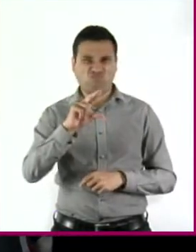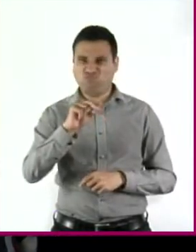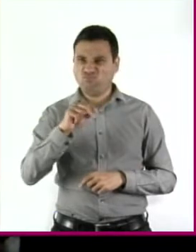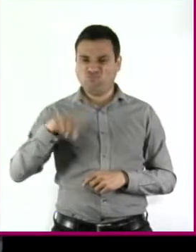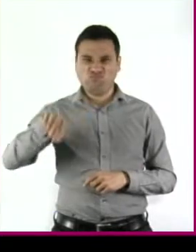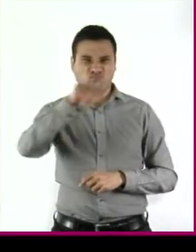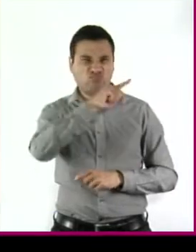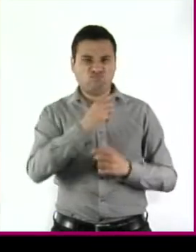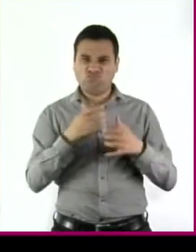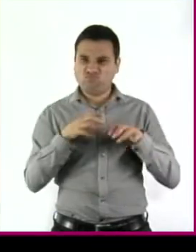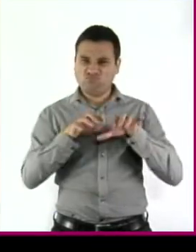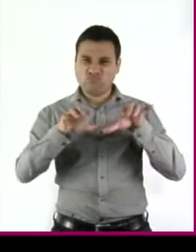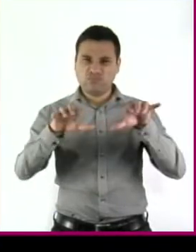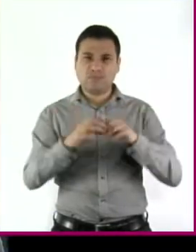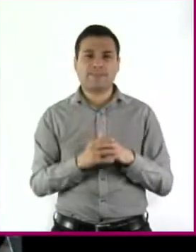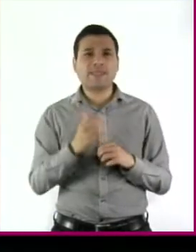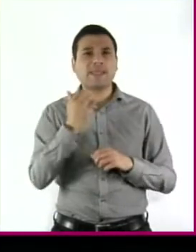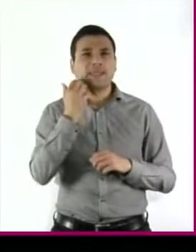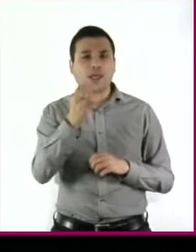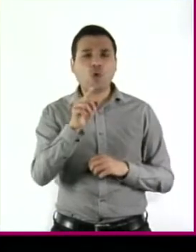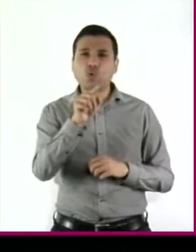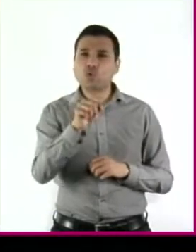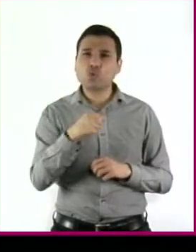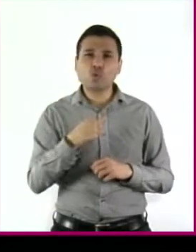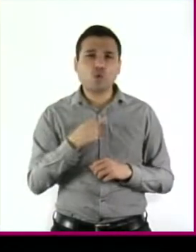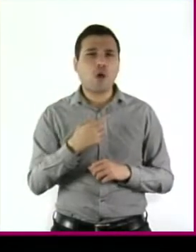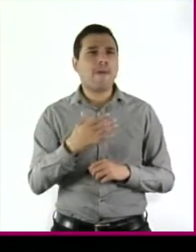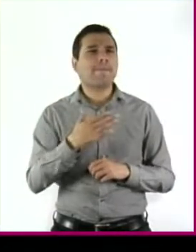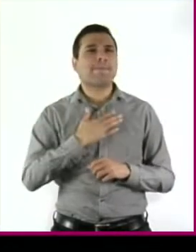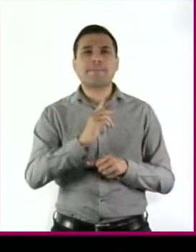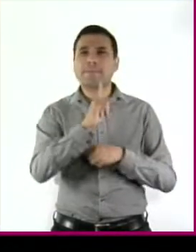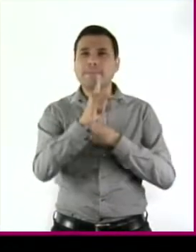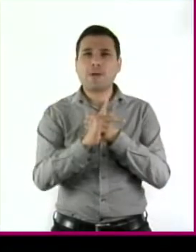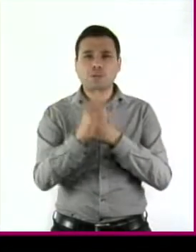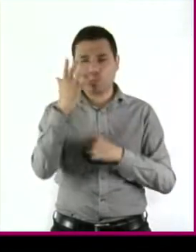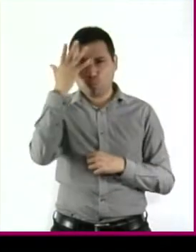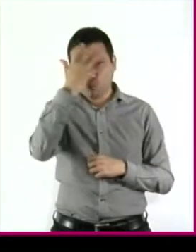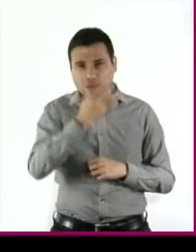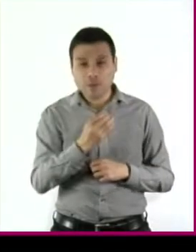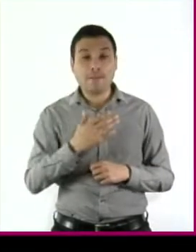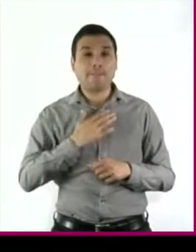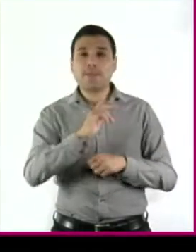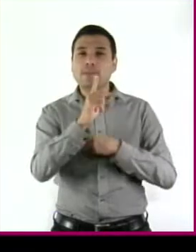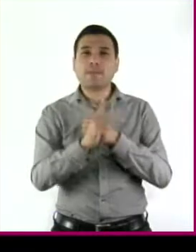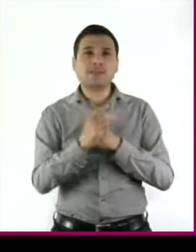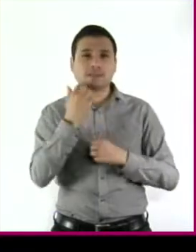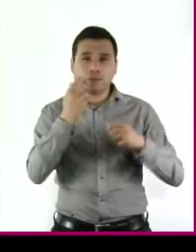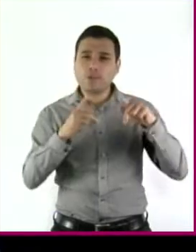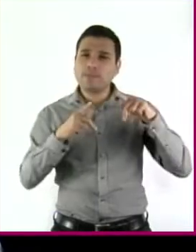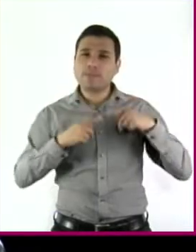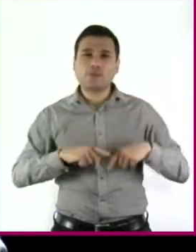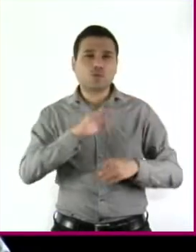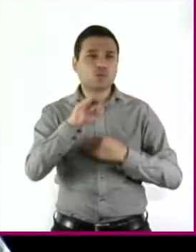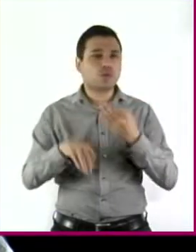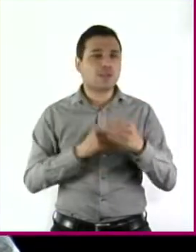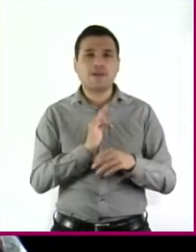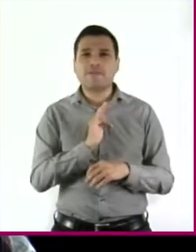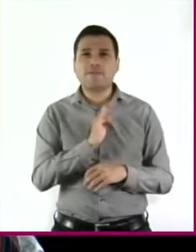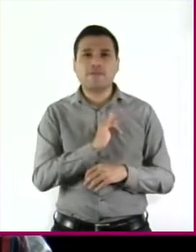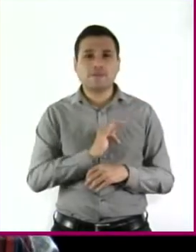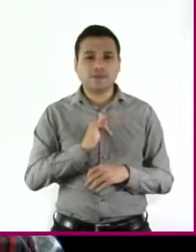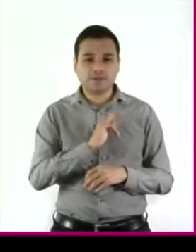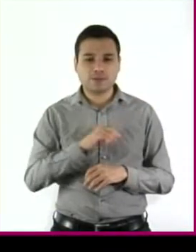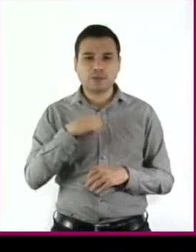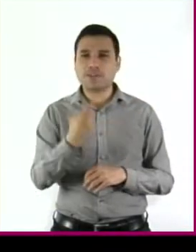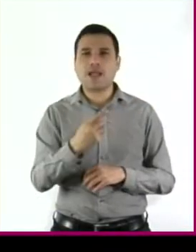Te quiero en mi paraíso, es decir, que en mi país. La gente viva feliz aunque no tenga permiso. Si te quiero